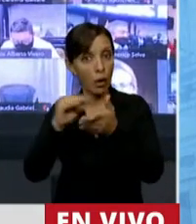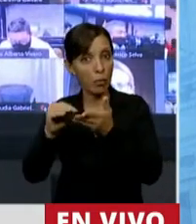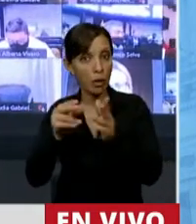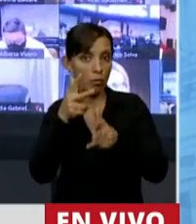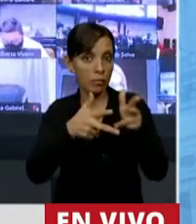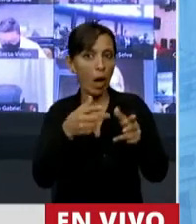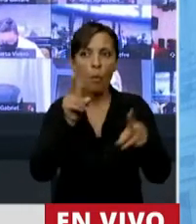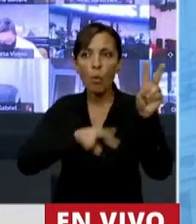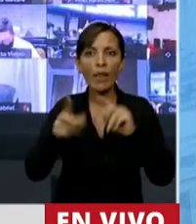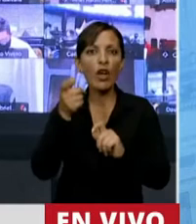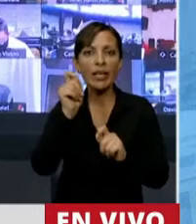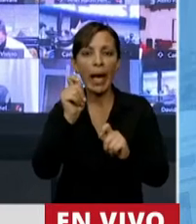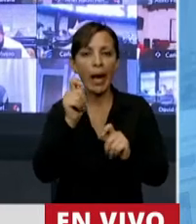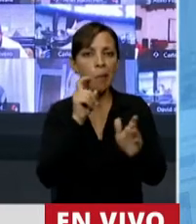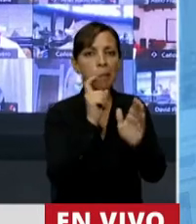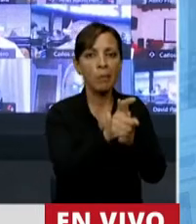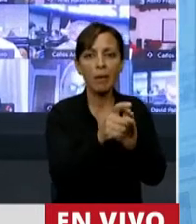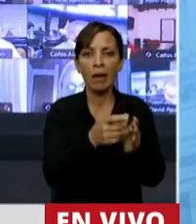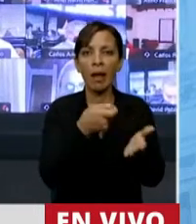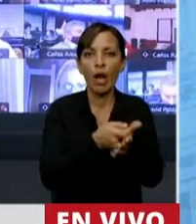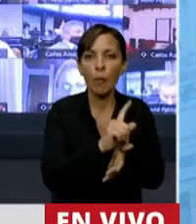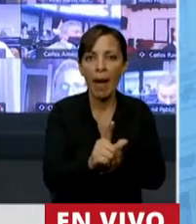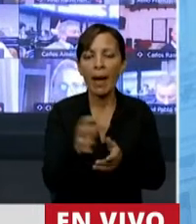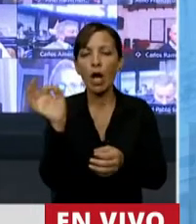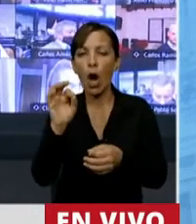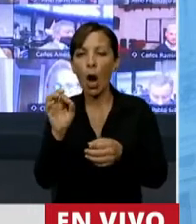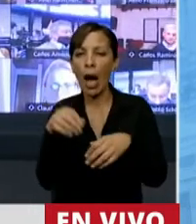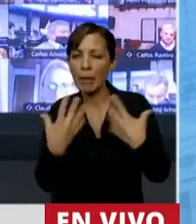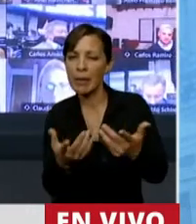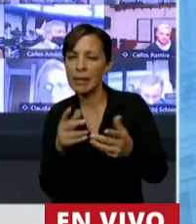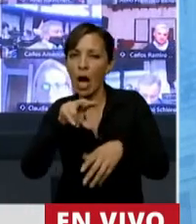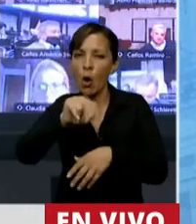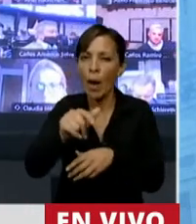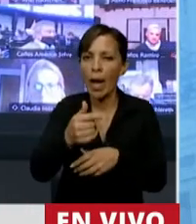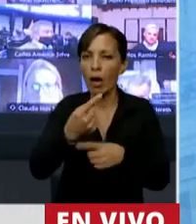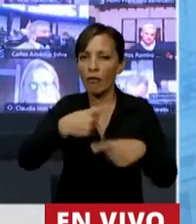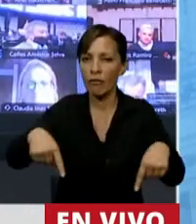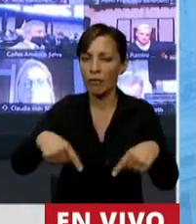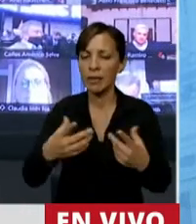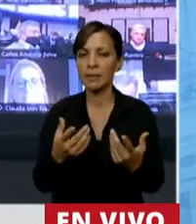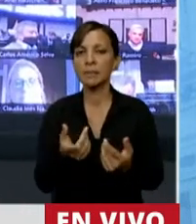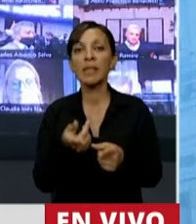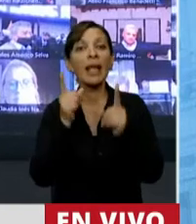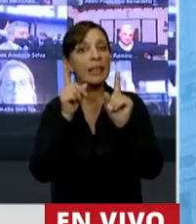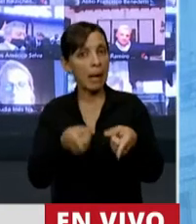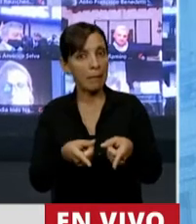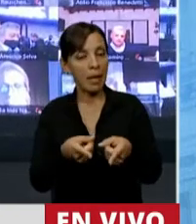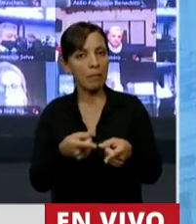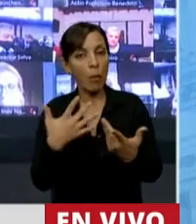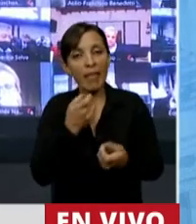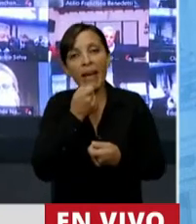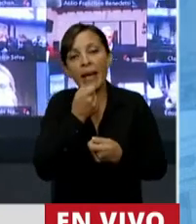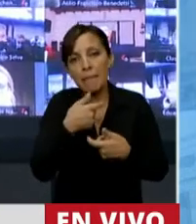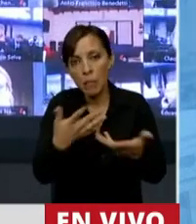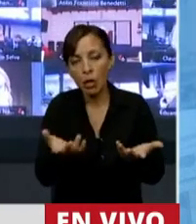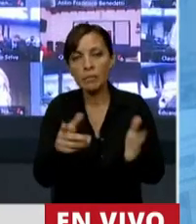a esos grandes evasores o a los especuladores del juego y de la timba de este país, por ejemplo. También podríamos dar el ejemplo tratando